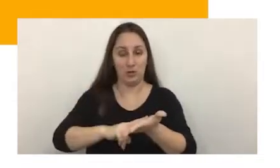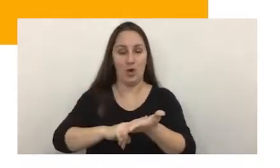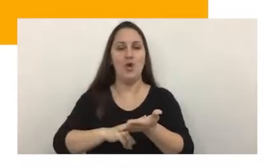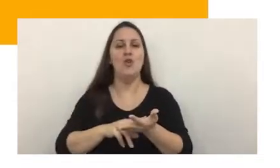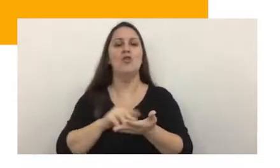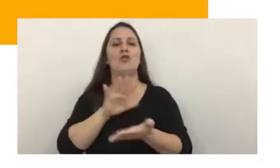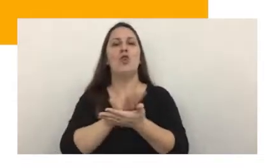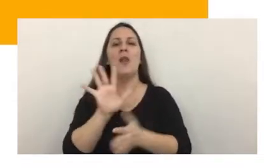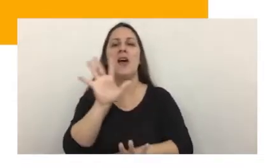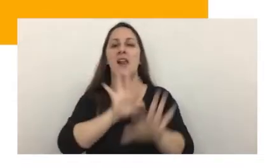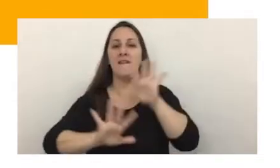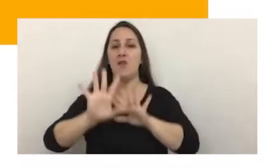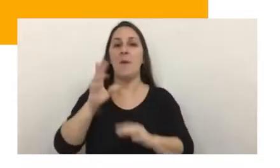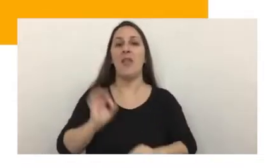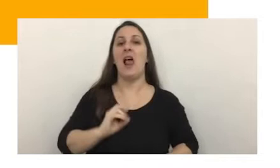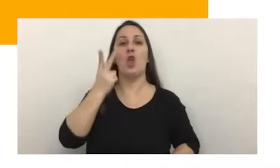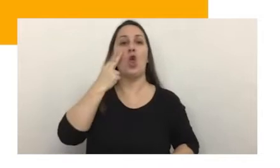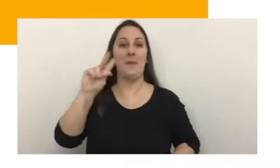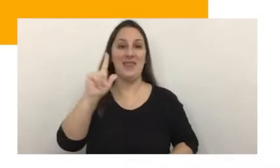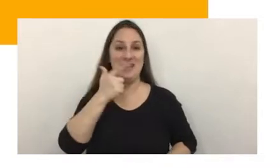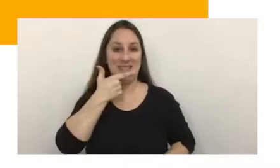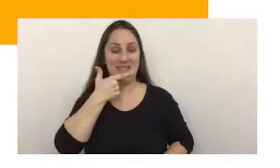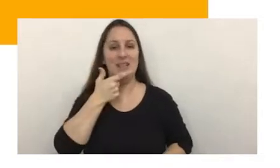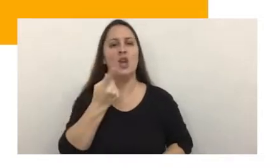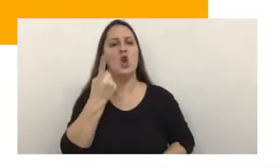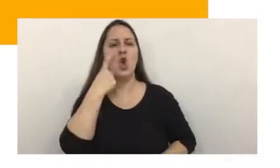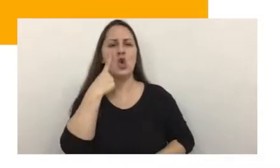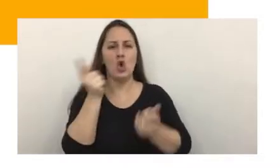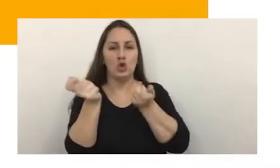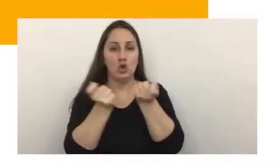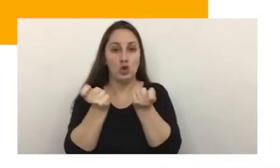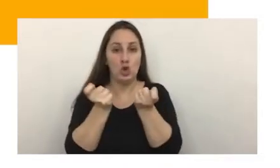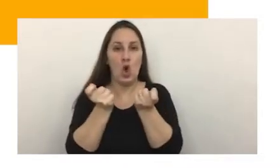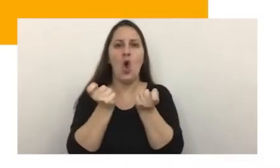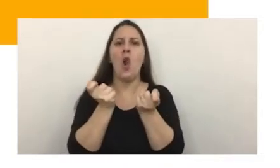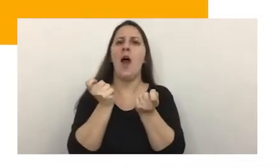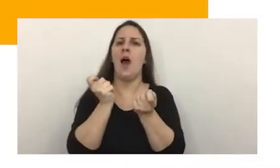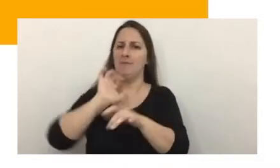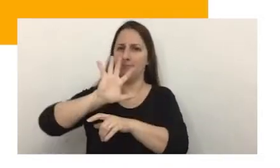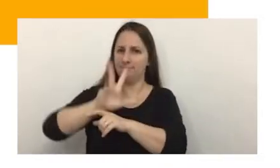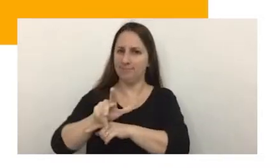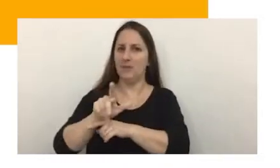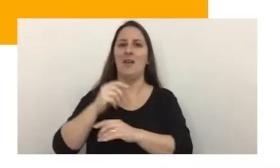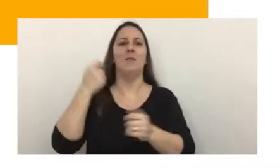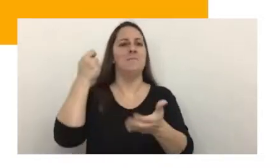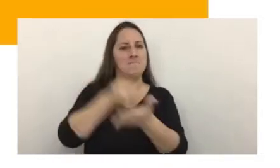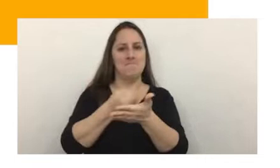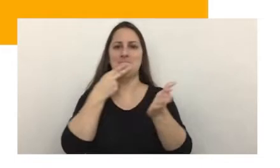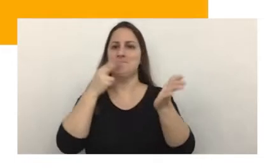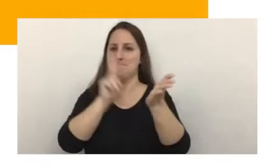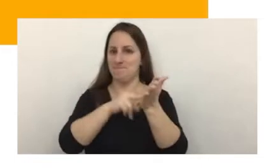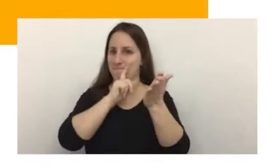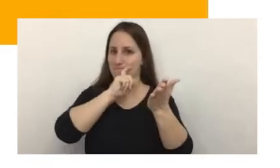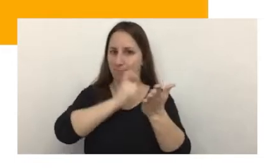reforma 2017 que regula el delito de evasión tributaria simple